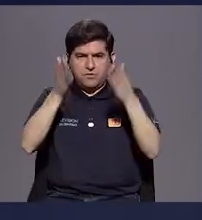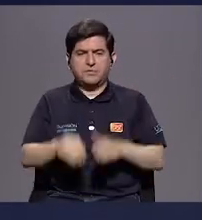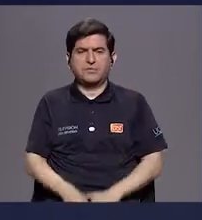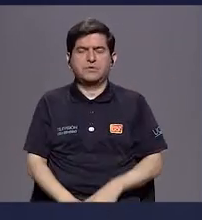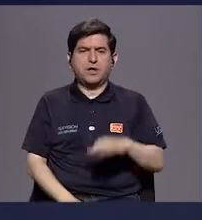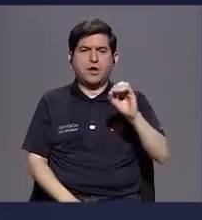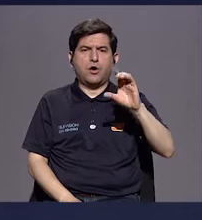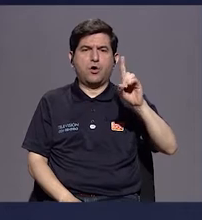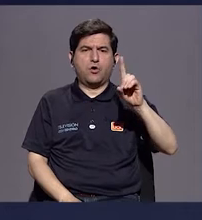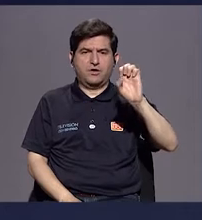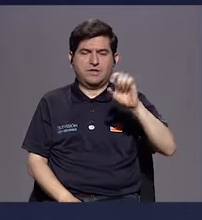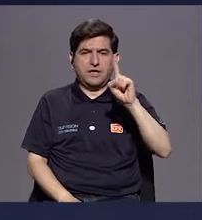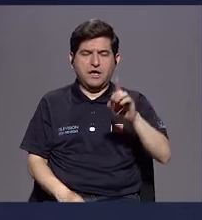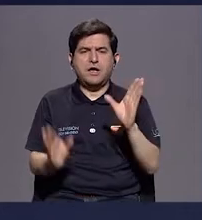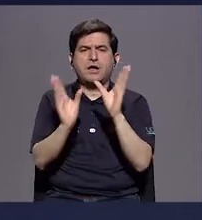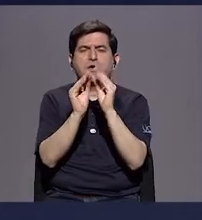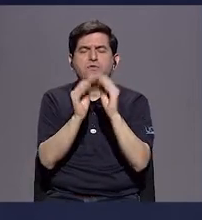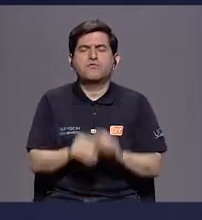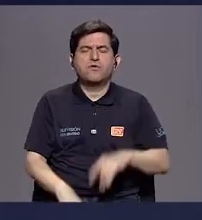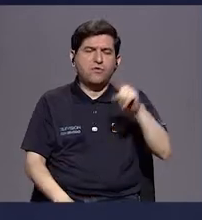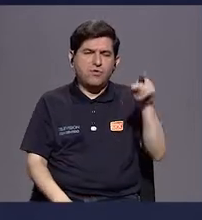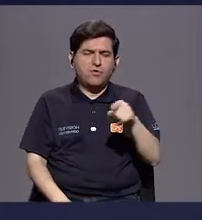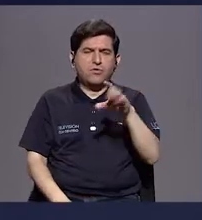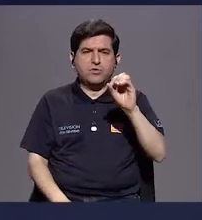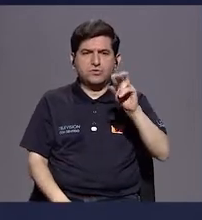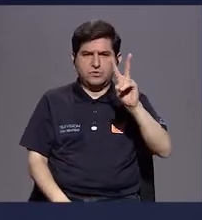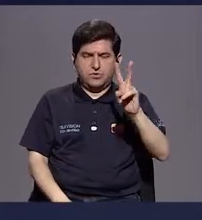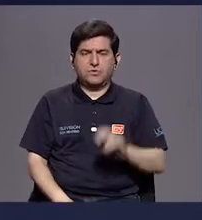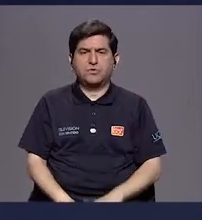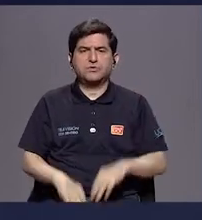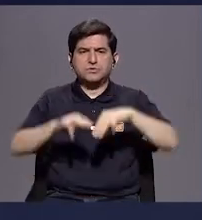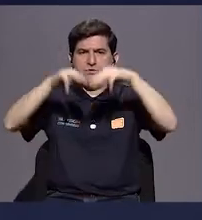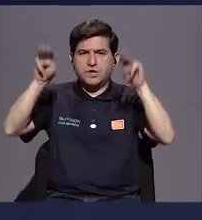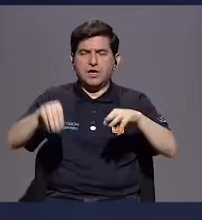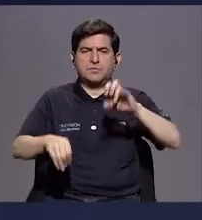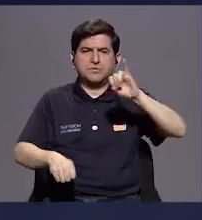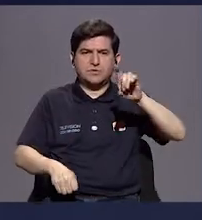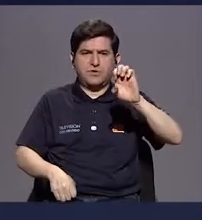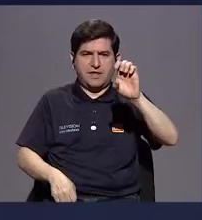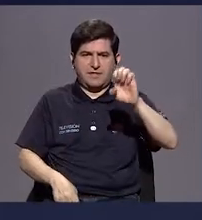de la OCDE en un foro que se hizo sobre descarbonización en el Museo de Jade,